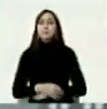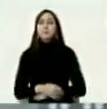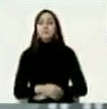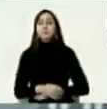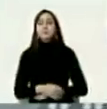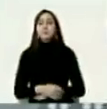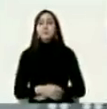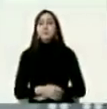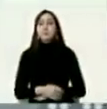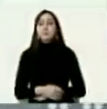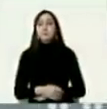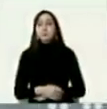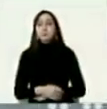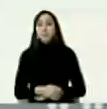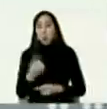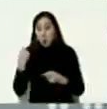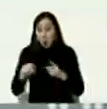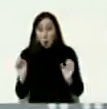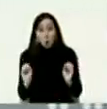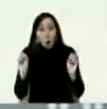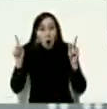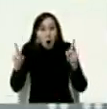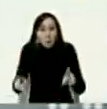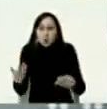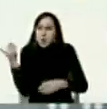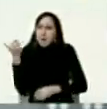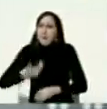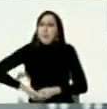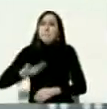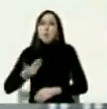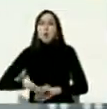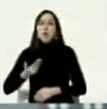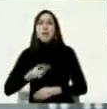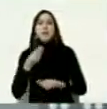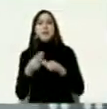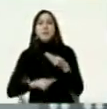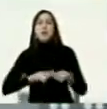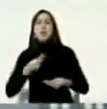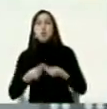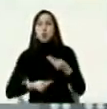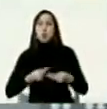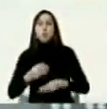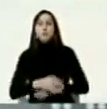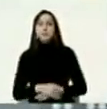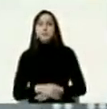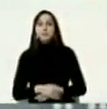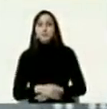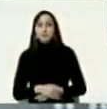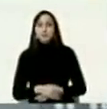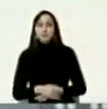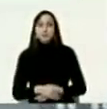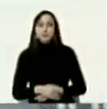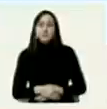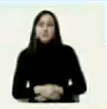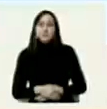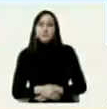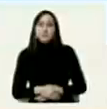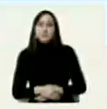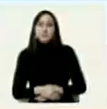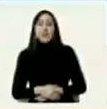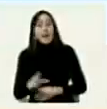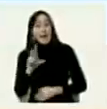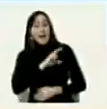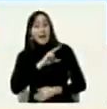la otra oportunidad muy importante fue en